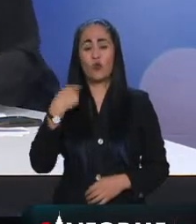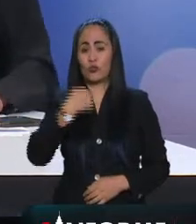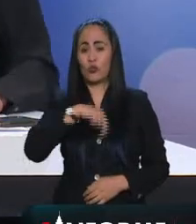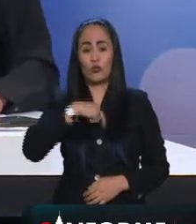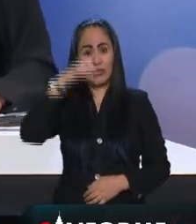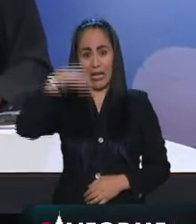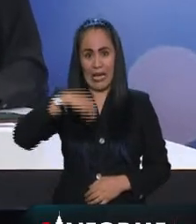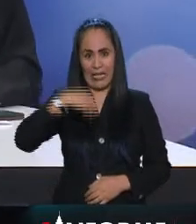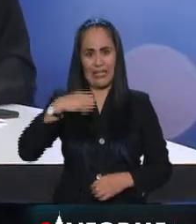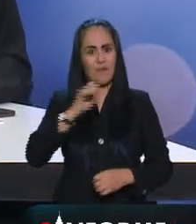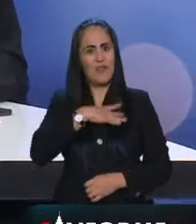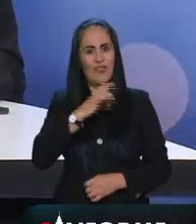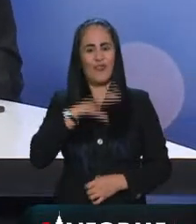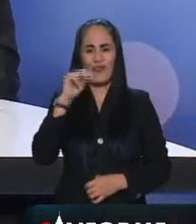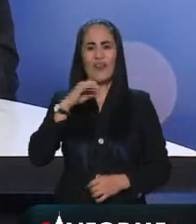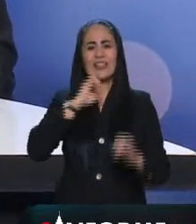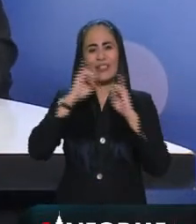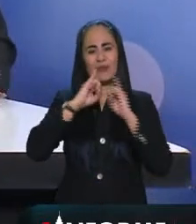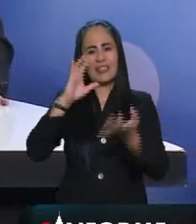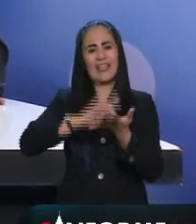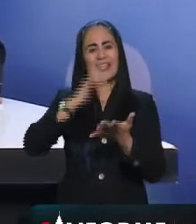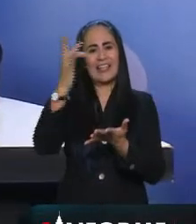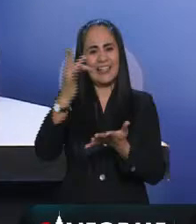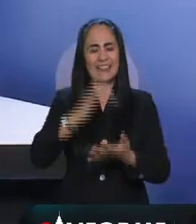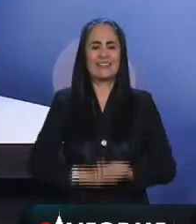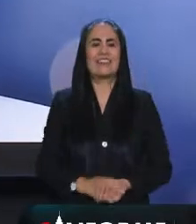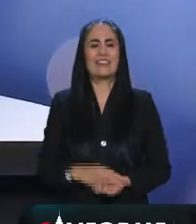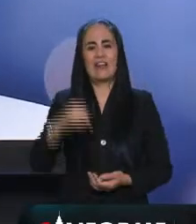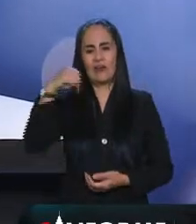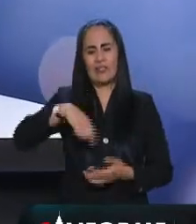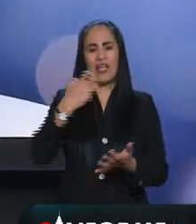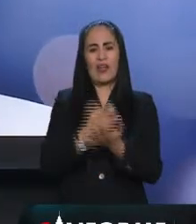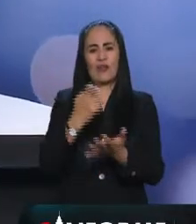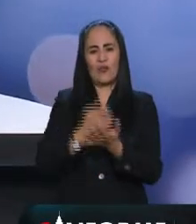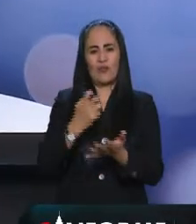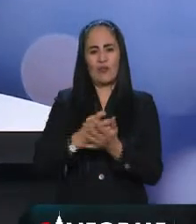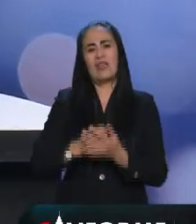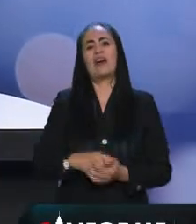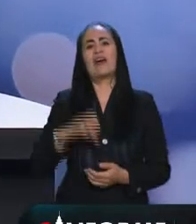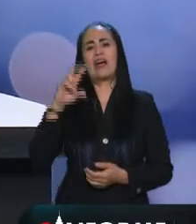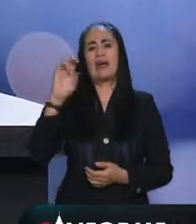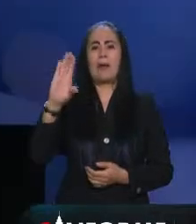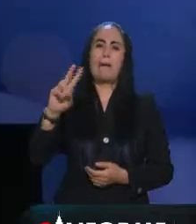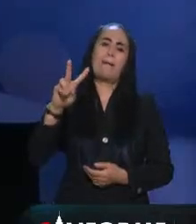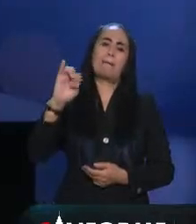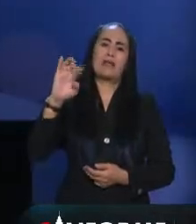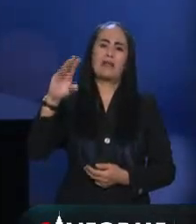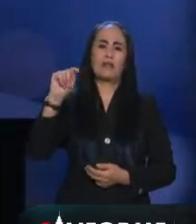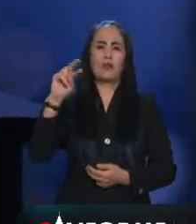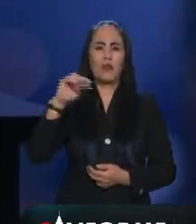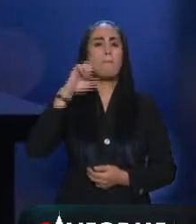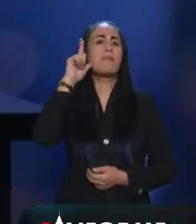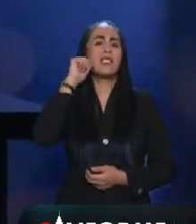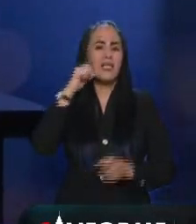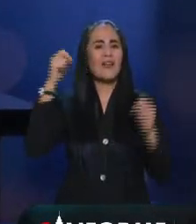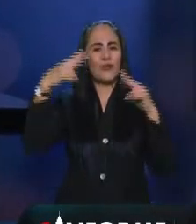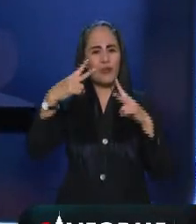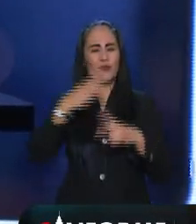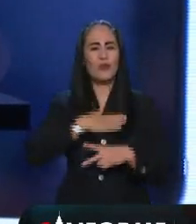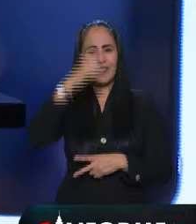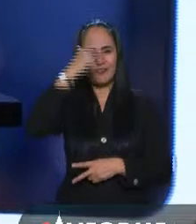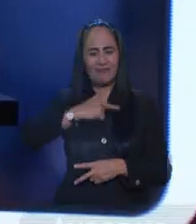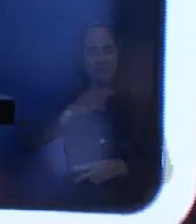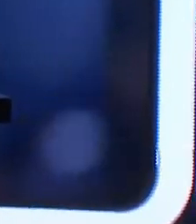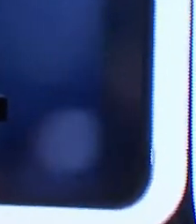gracias a nuestro intérprete de lengua de señas gracias a usted se queda con Economía con Sazón con Víctor Aramburu nosotros nos vemos aquí mañana one of those